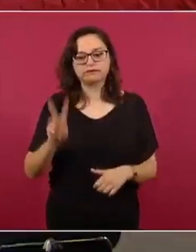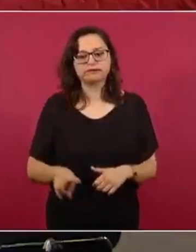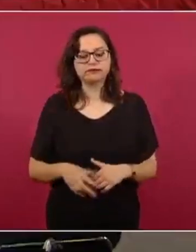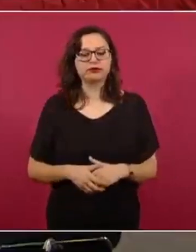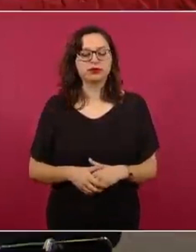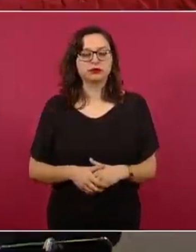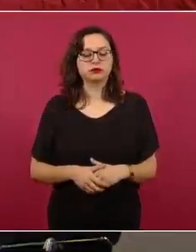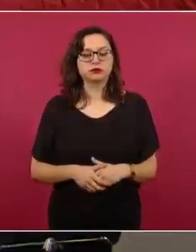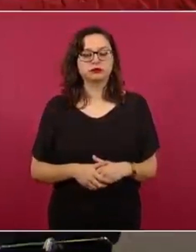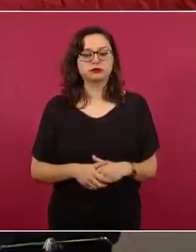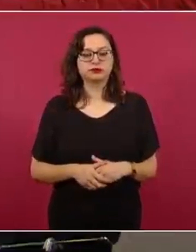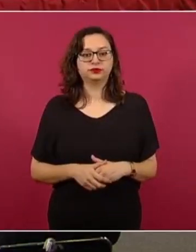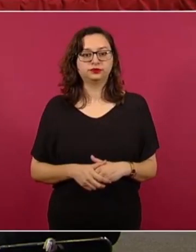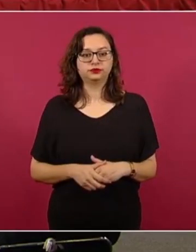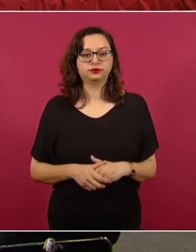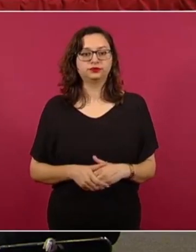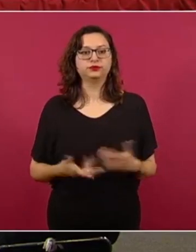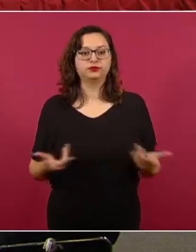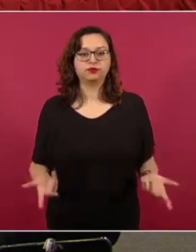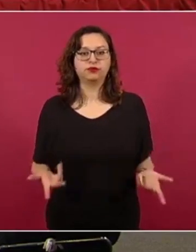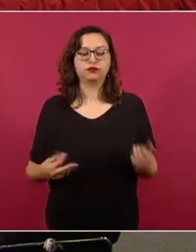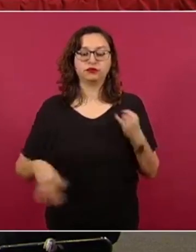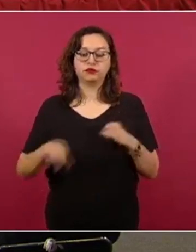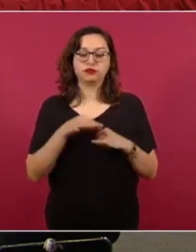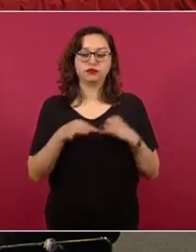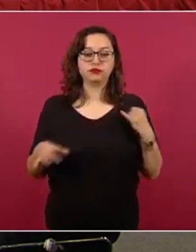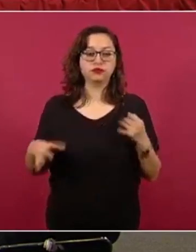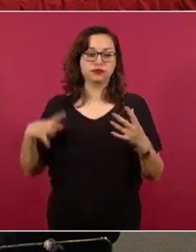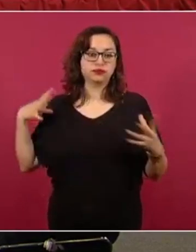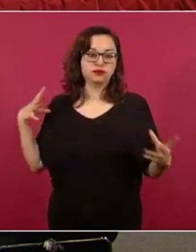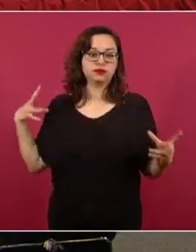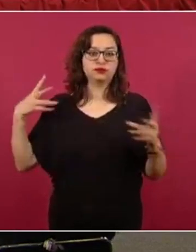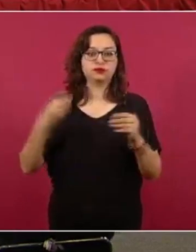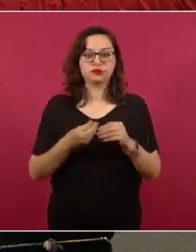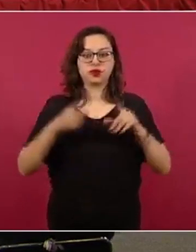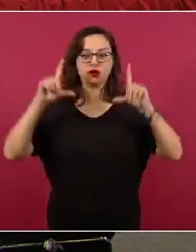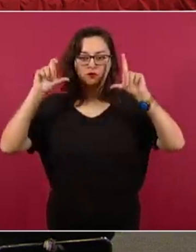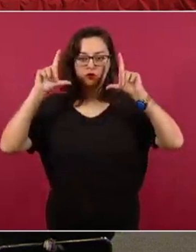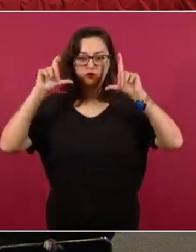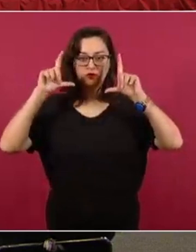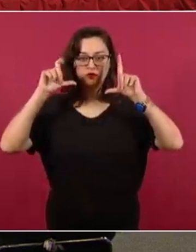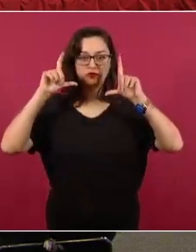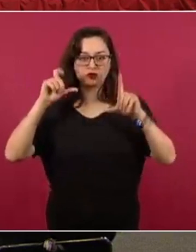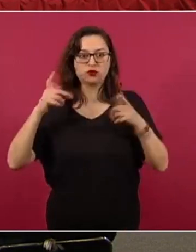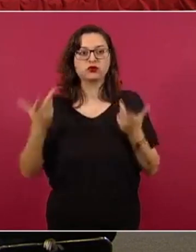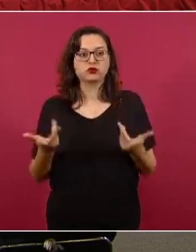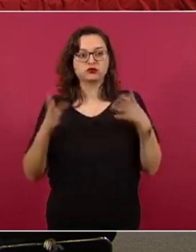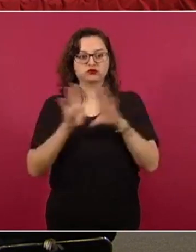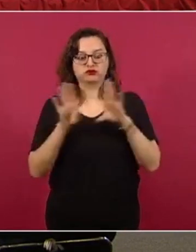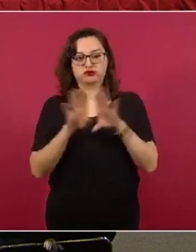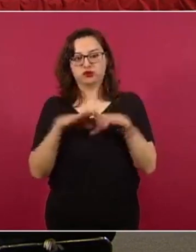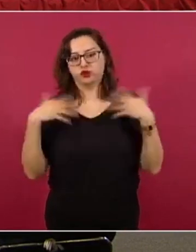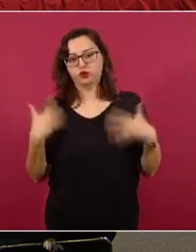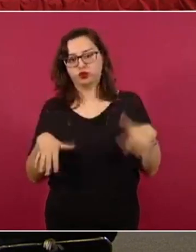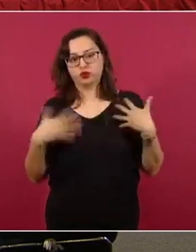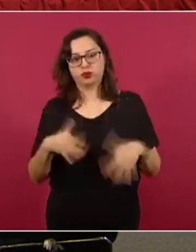Finalmente vemos una memoria gráfica. Si vamos pasando, hay imágenes que son elocuentes, son representativas